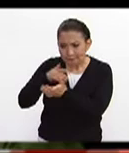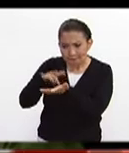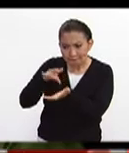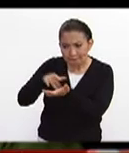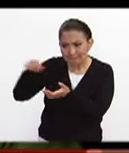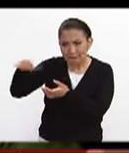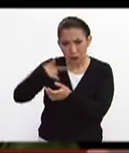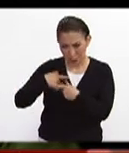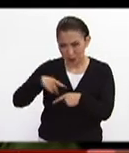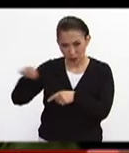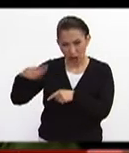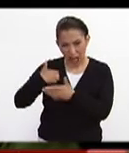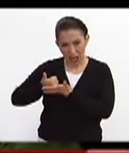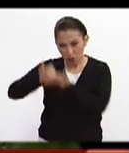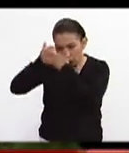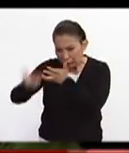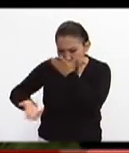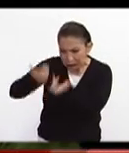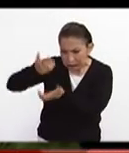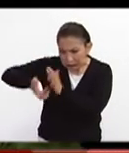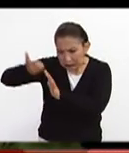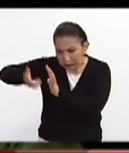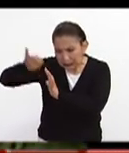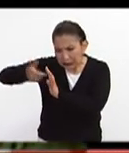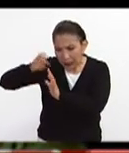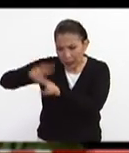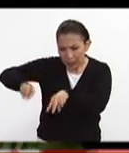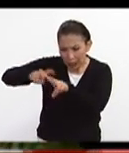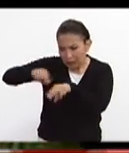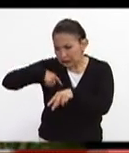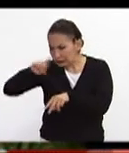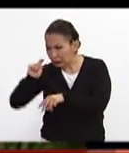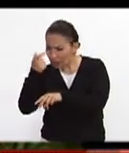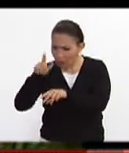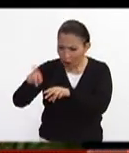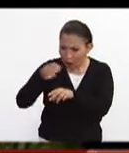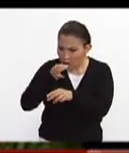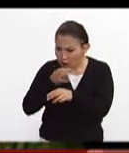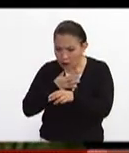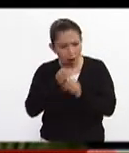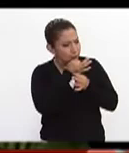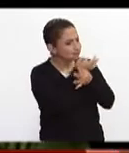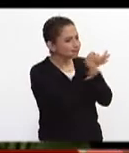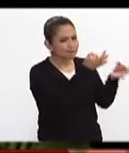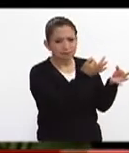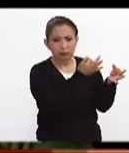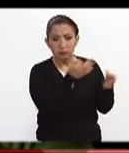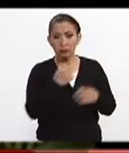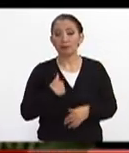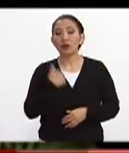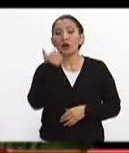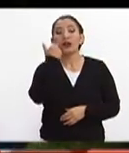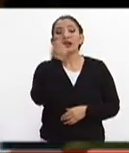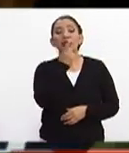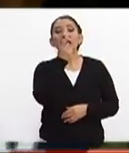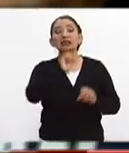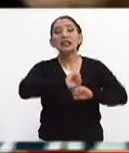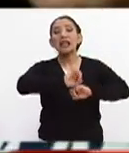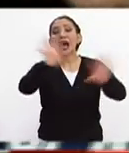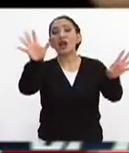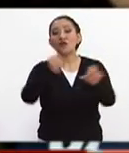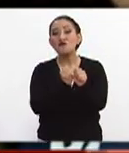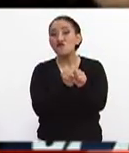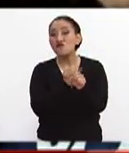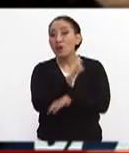de los rescatistas y de los análisis técnicos. Quiero dejar muy claro que la